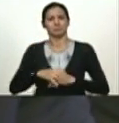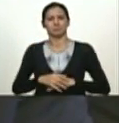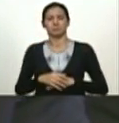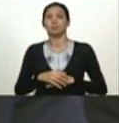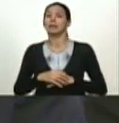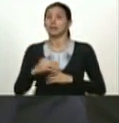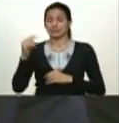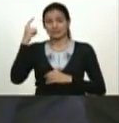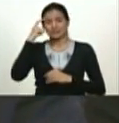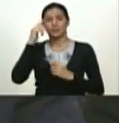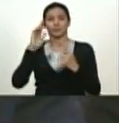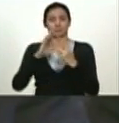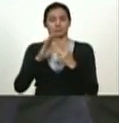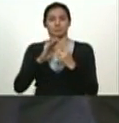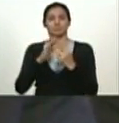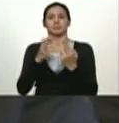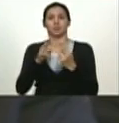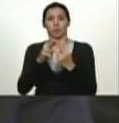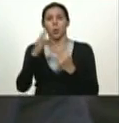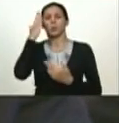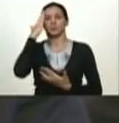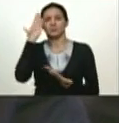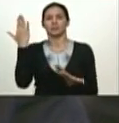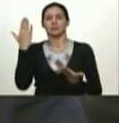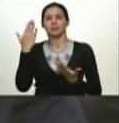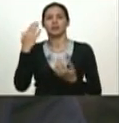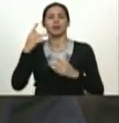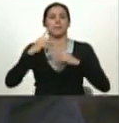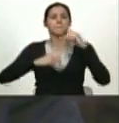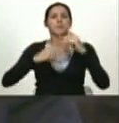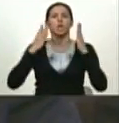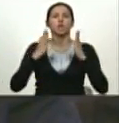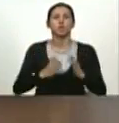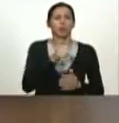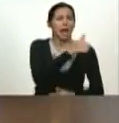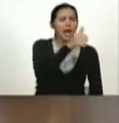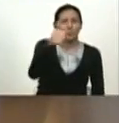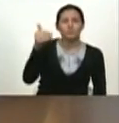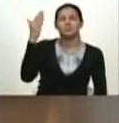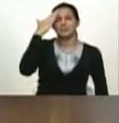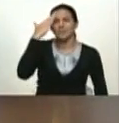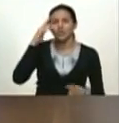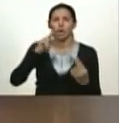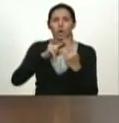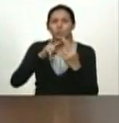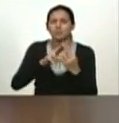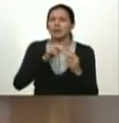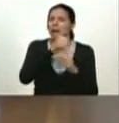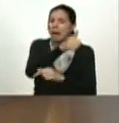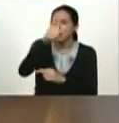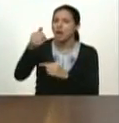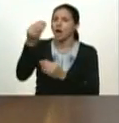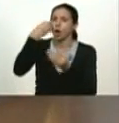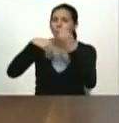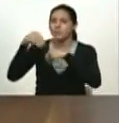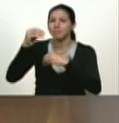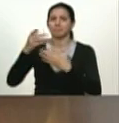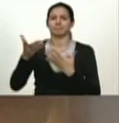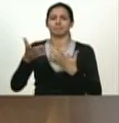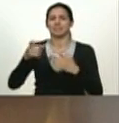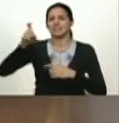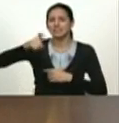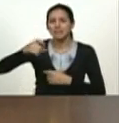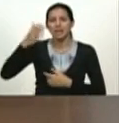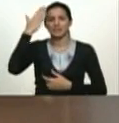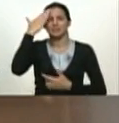conoce a los productores los conoce uno por uno conoce cada rubro conoce las necesidades del campo y